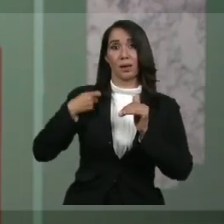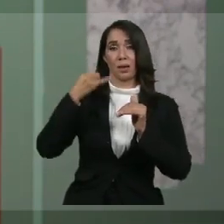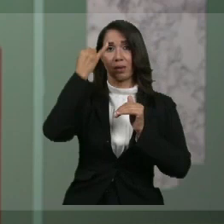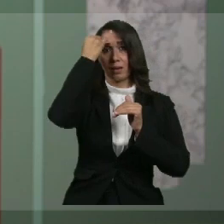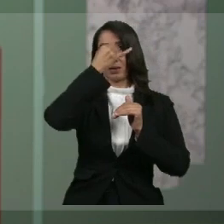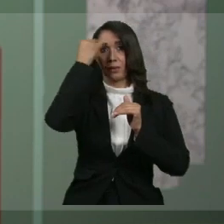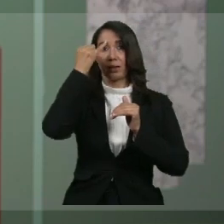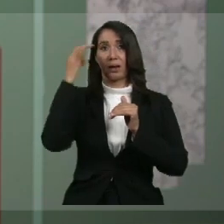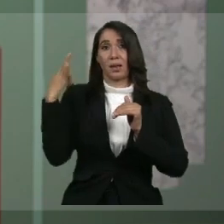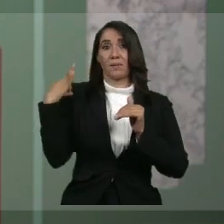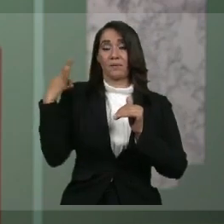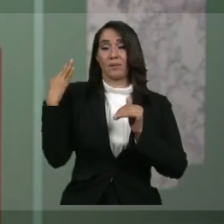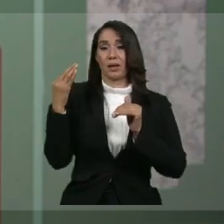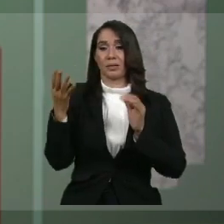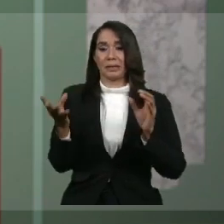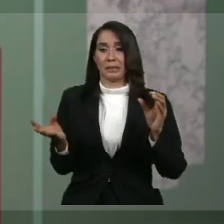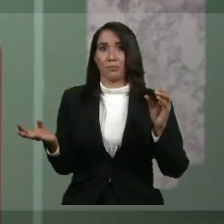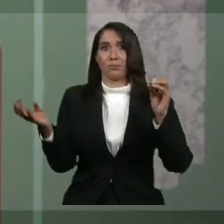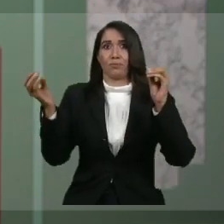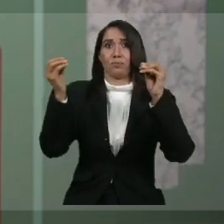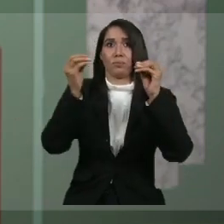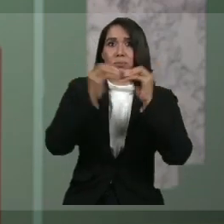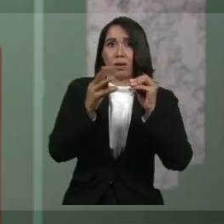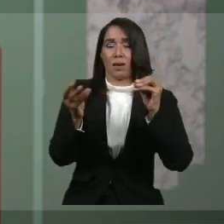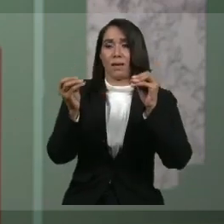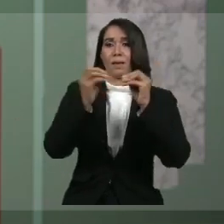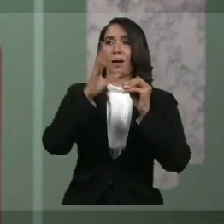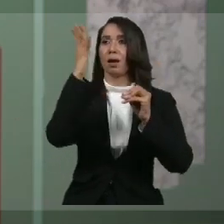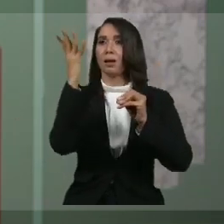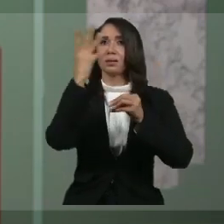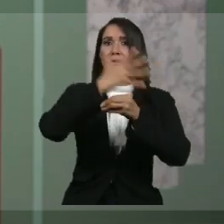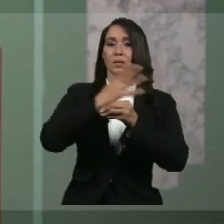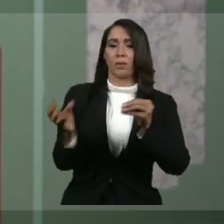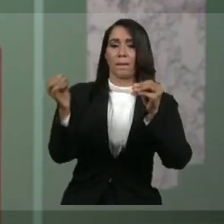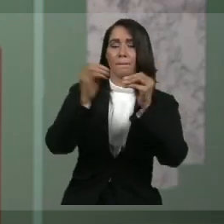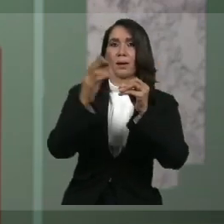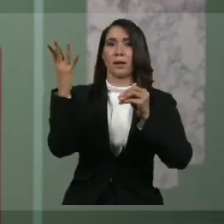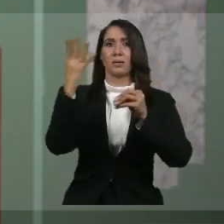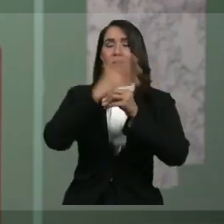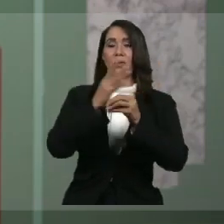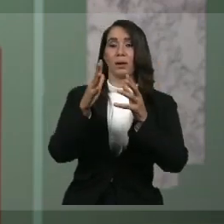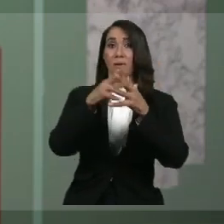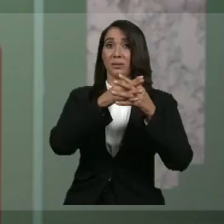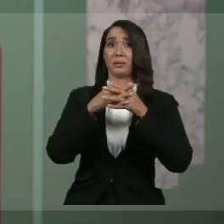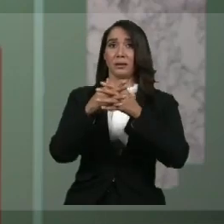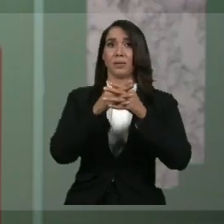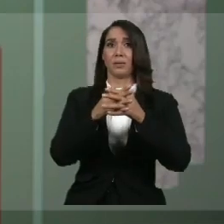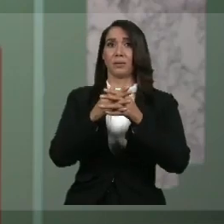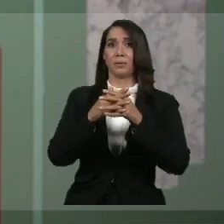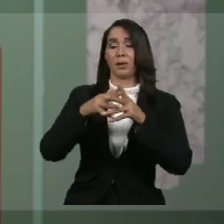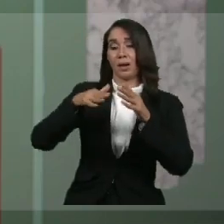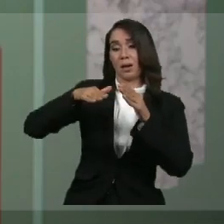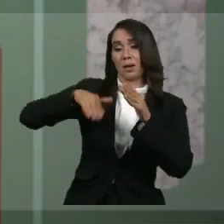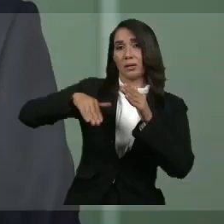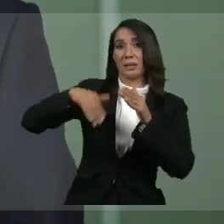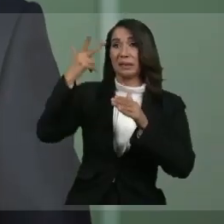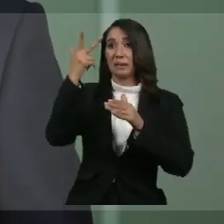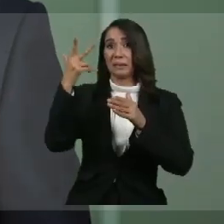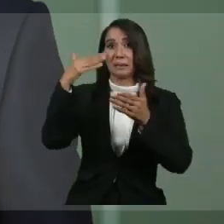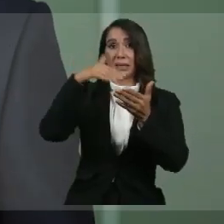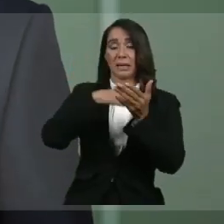duplicaban el número de contagiado cada cinco días, mientras los Estados Unidos tardaba menos de tres días.